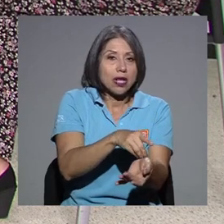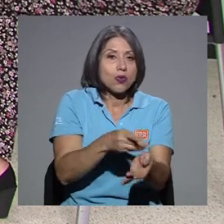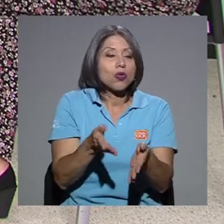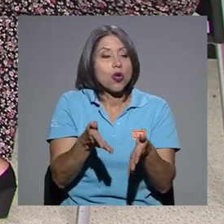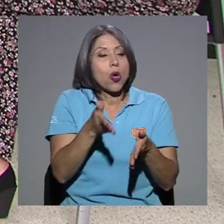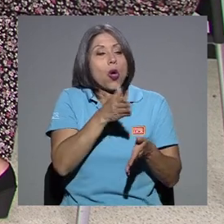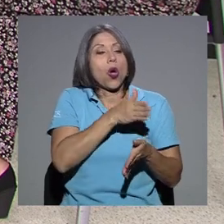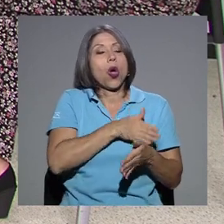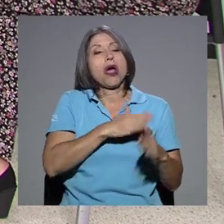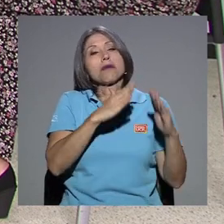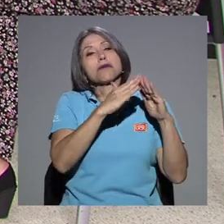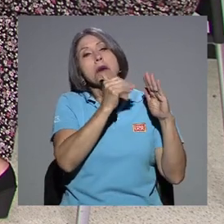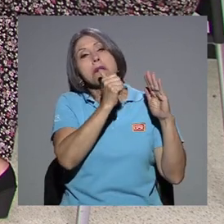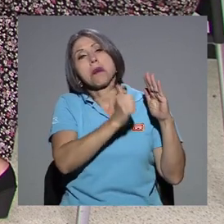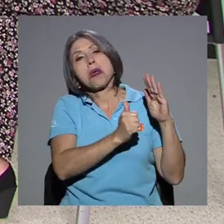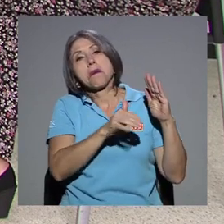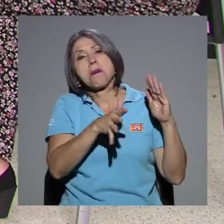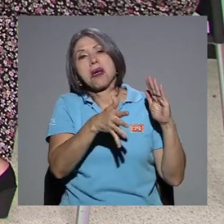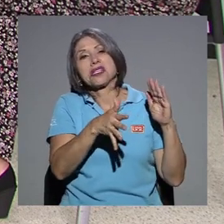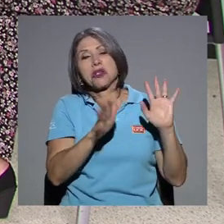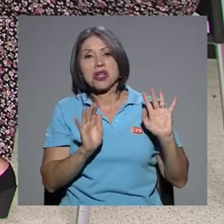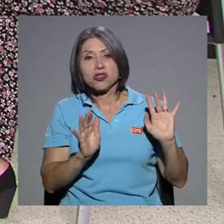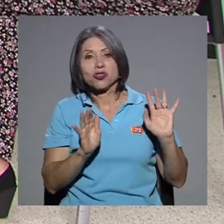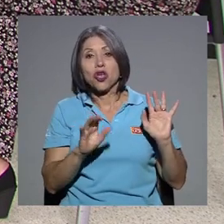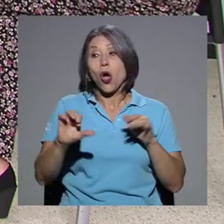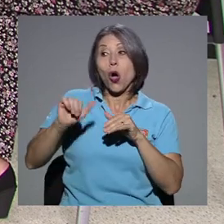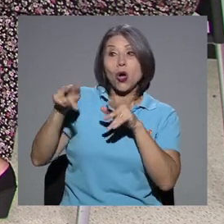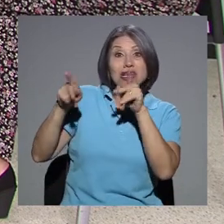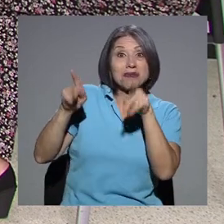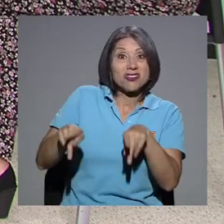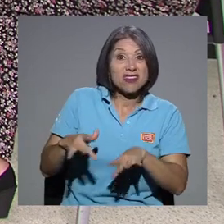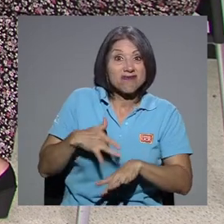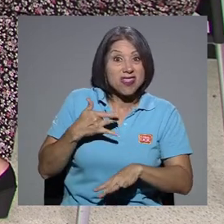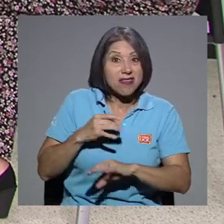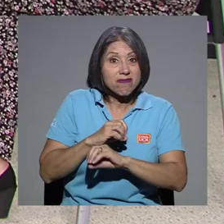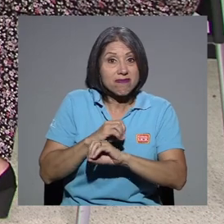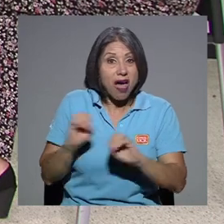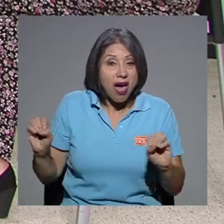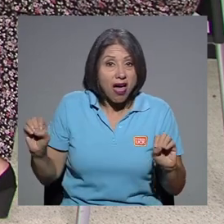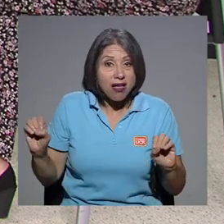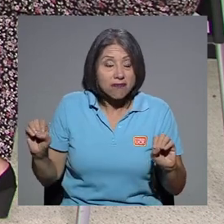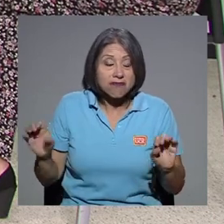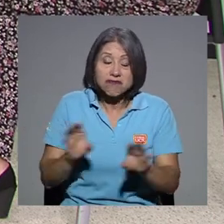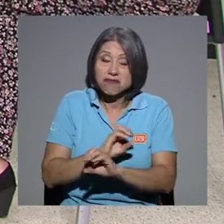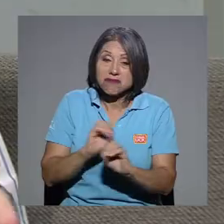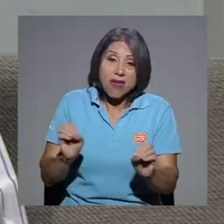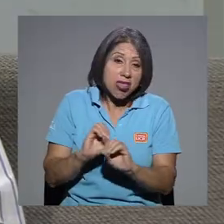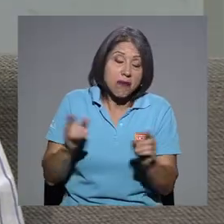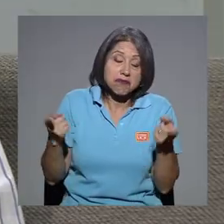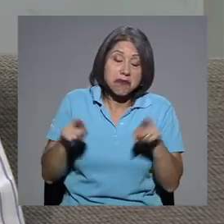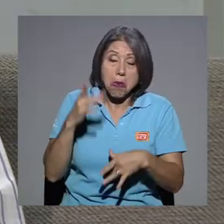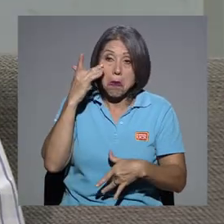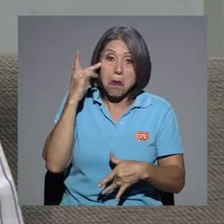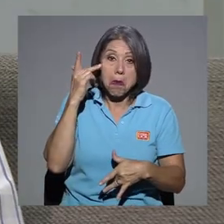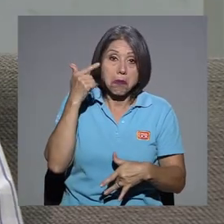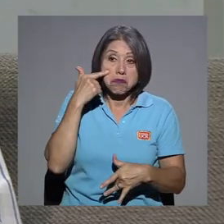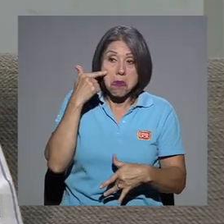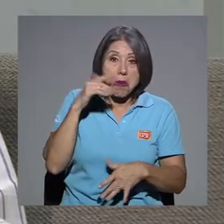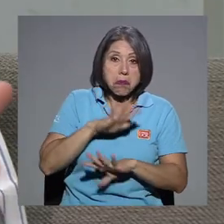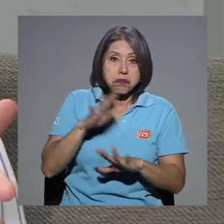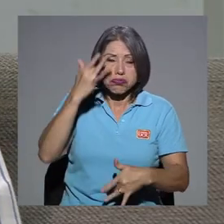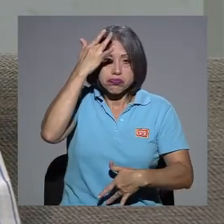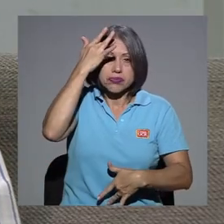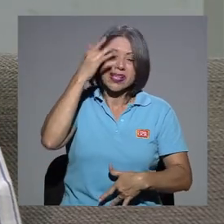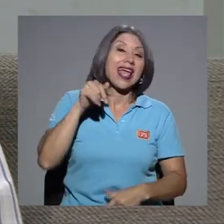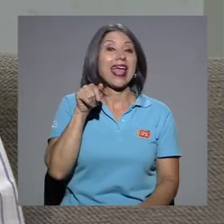quedan en la casa y están los asintomáticos que no se les manifiesta. Es más, este virus como